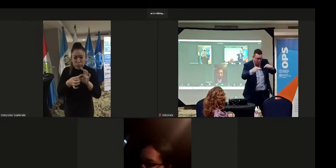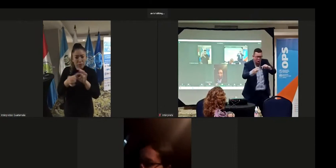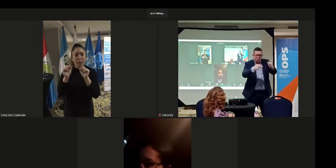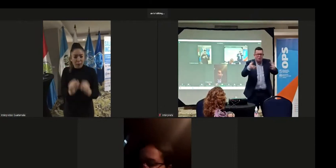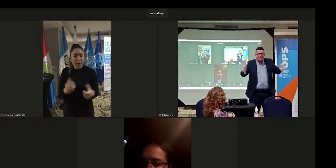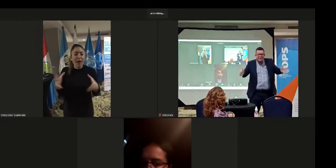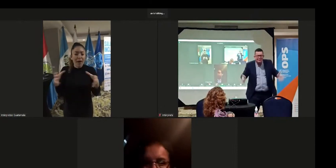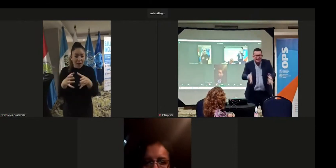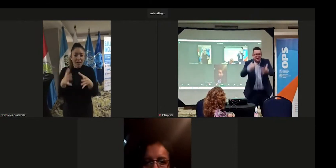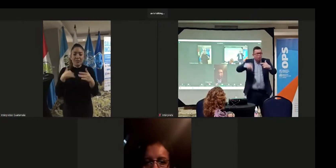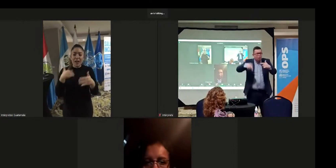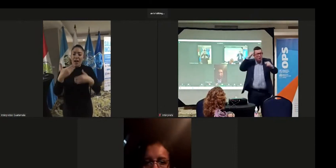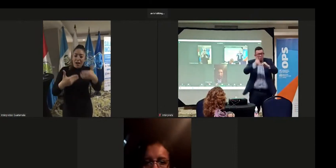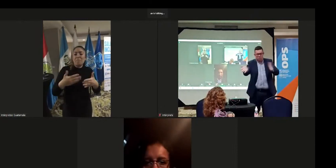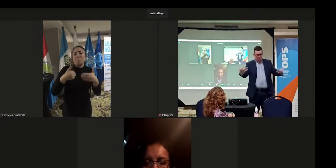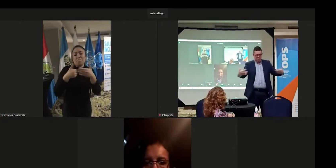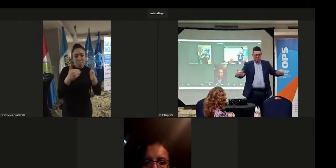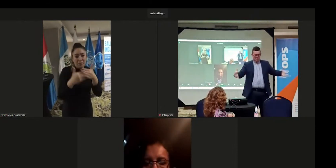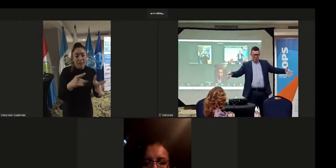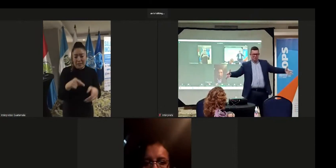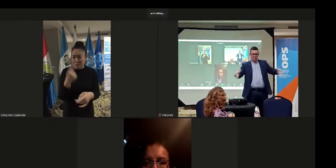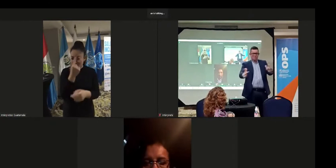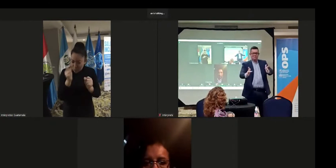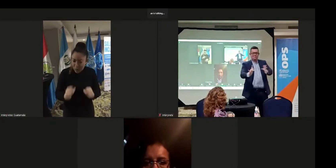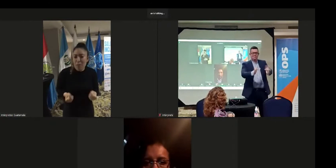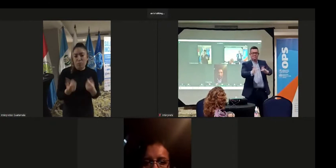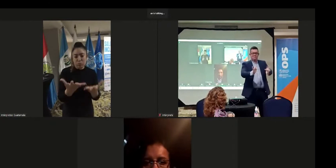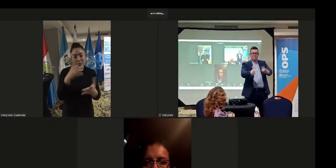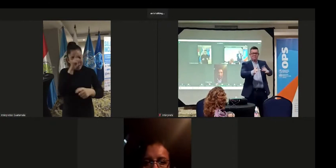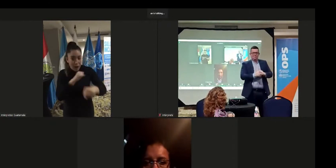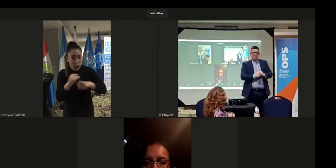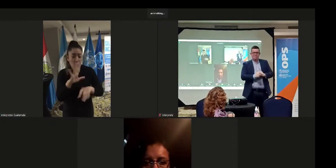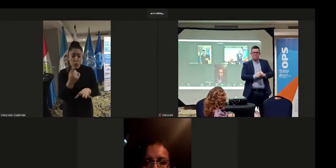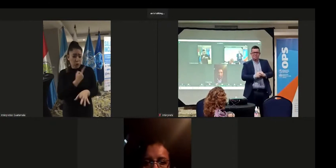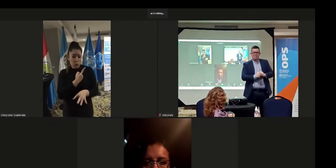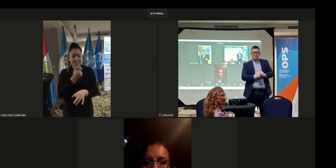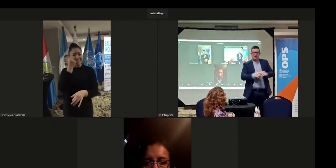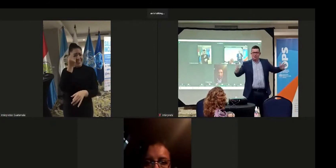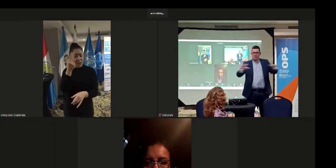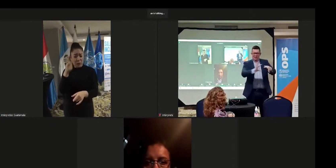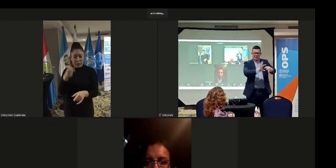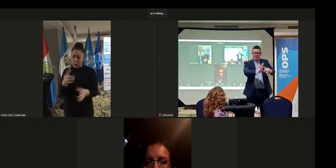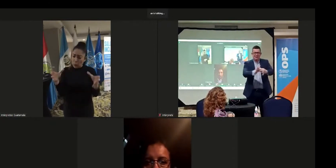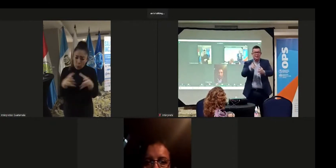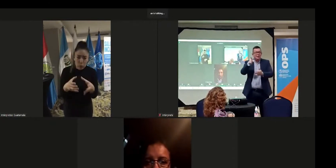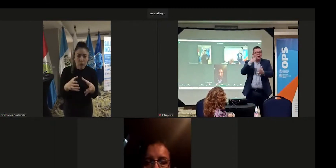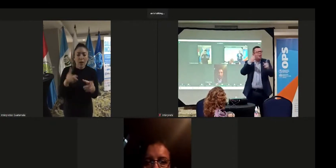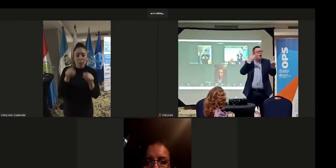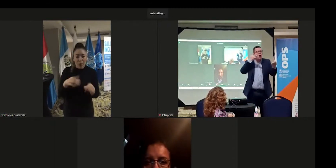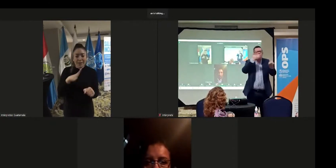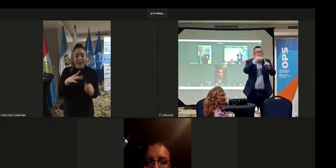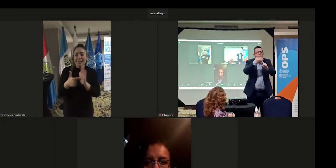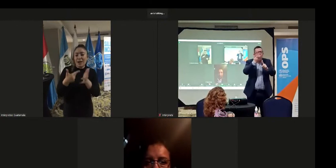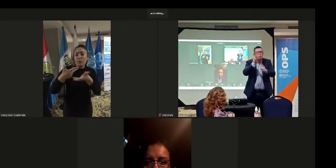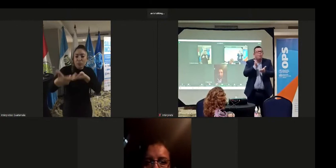cómo desde cada espacio hemos podido hacer incidencia, y hemos impulsado el trabajo. Y nosotros, entendiendo que es juntos, que es esa